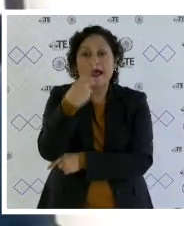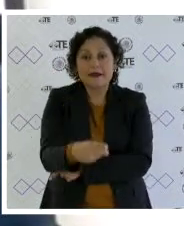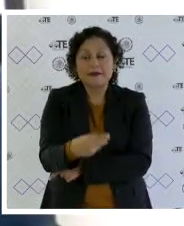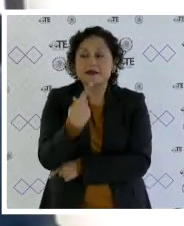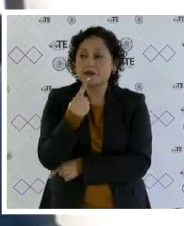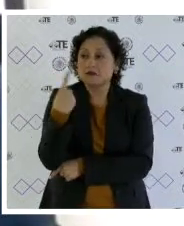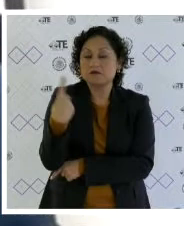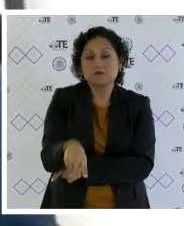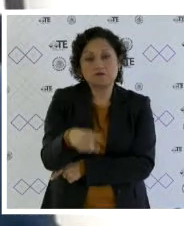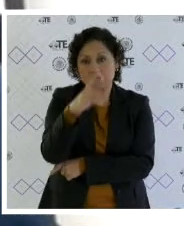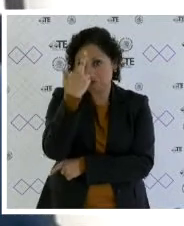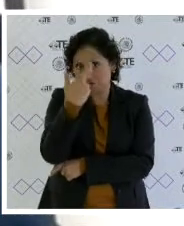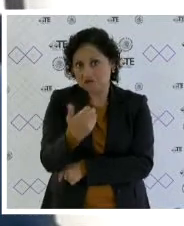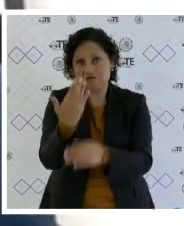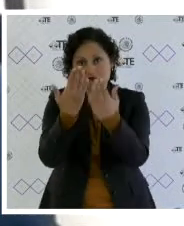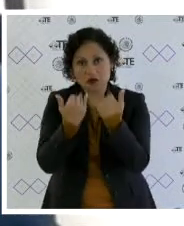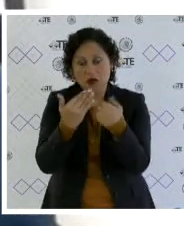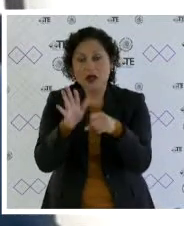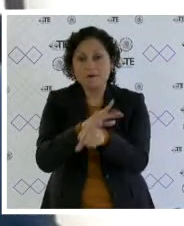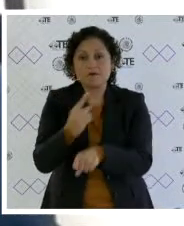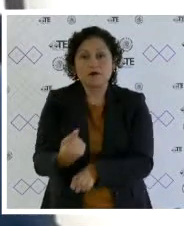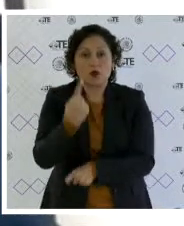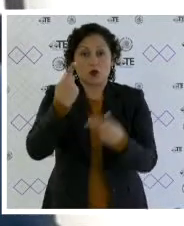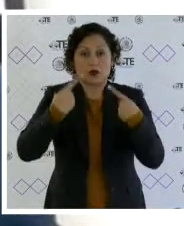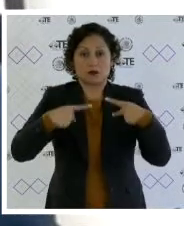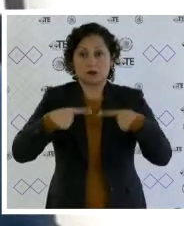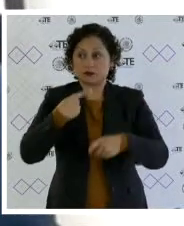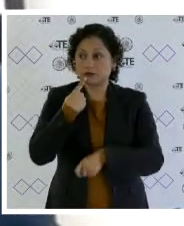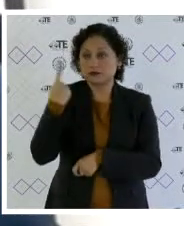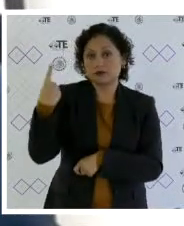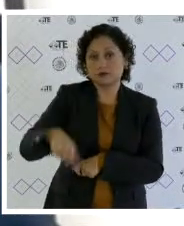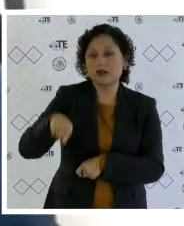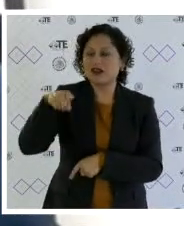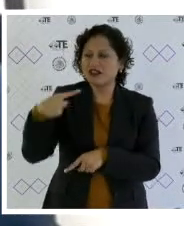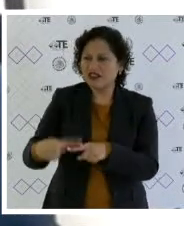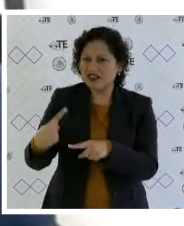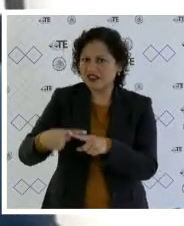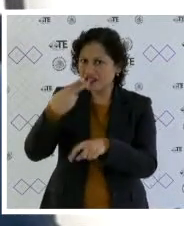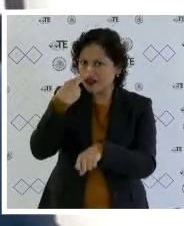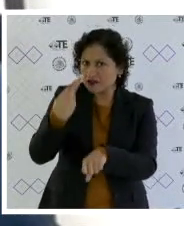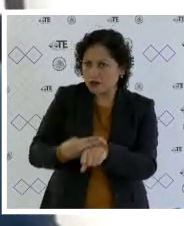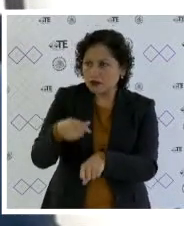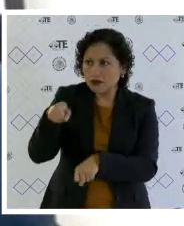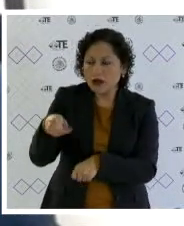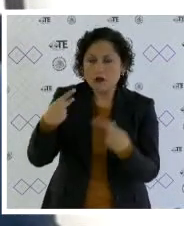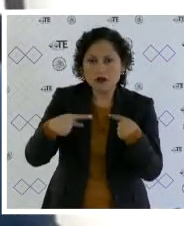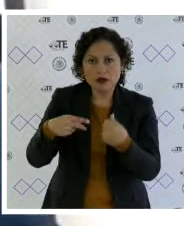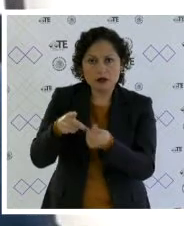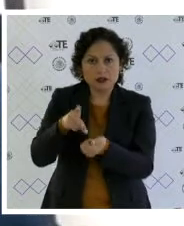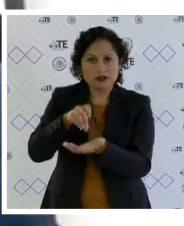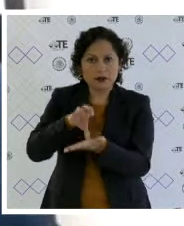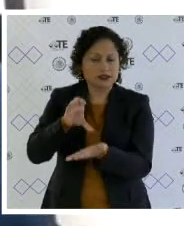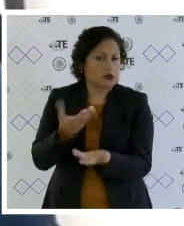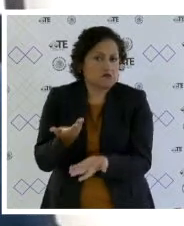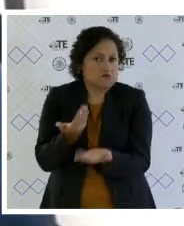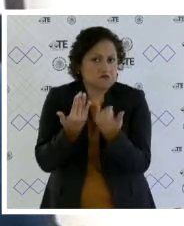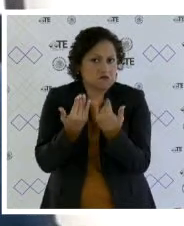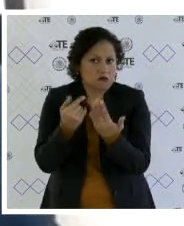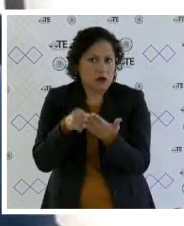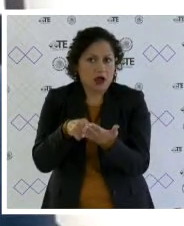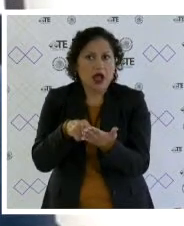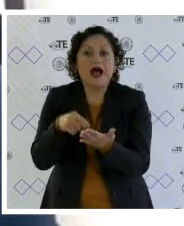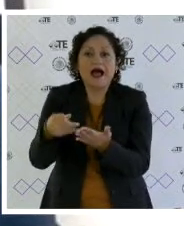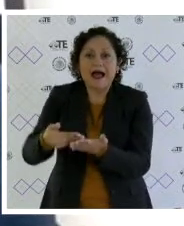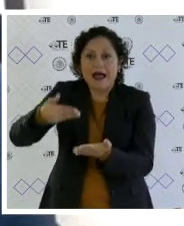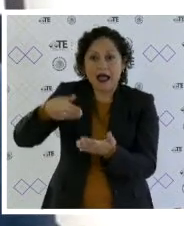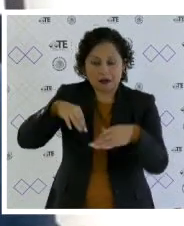porque la parte actora no hizo del conocimiento a la autoridad responsable ser una persona con discapacidad, lo que se corrobora en la solicitud